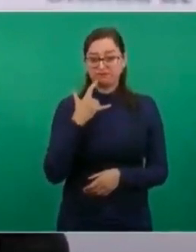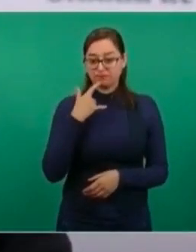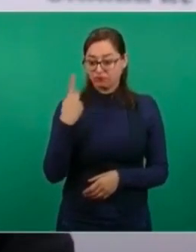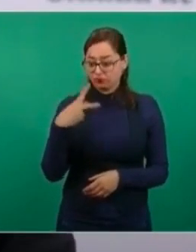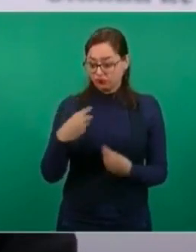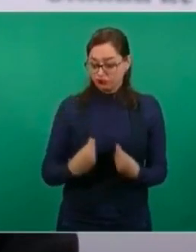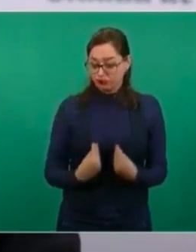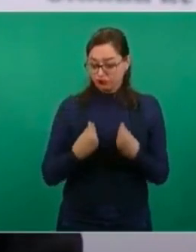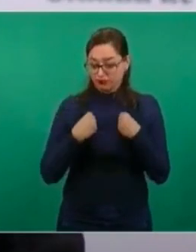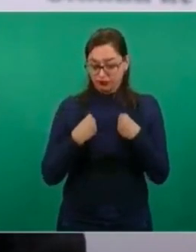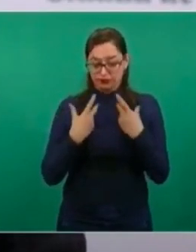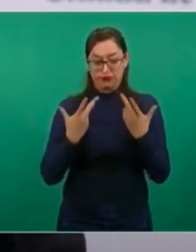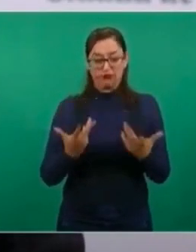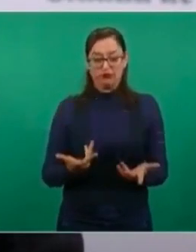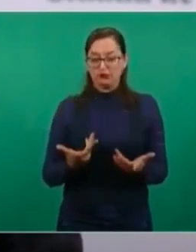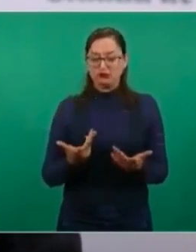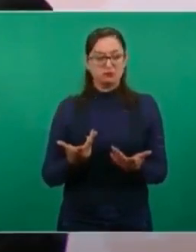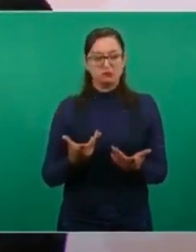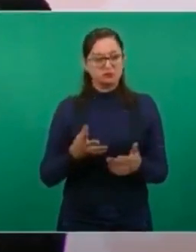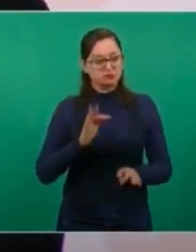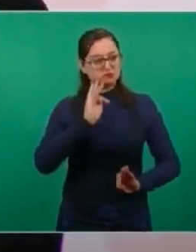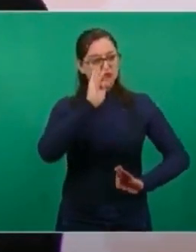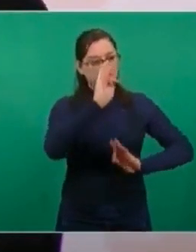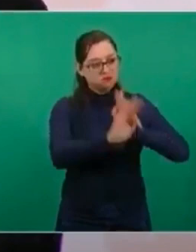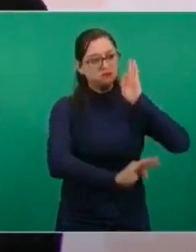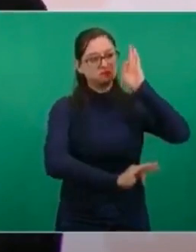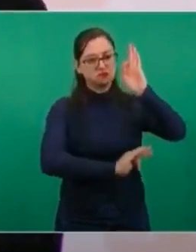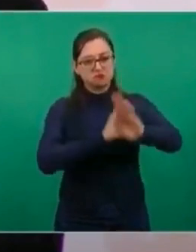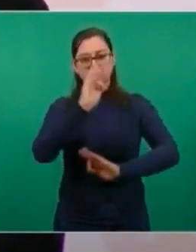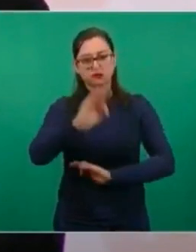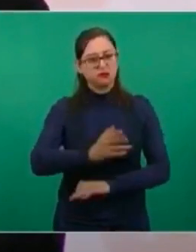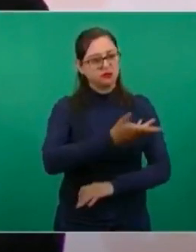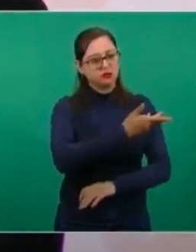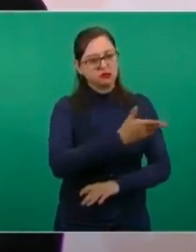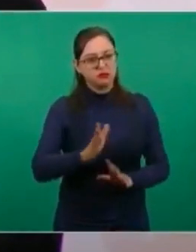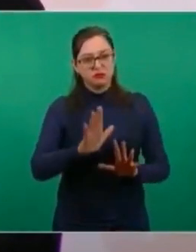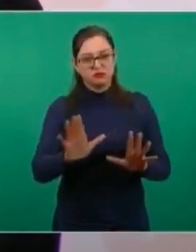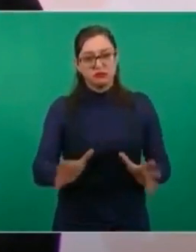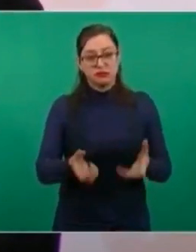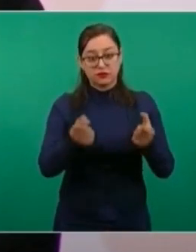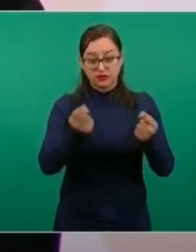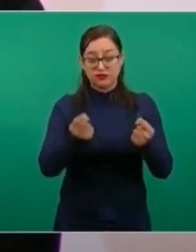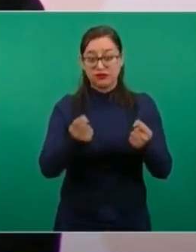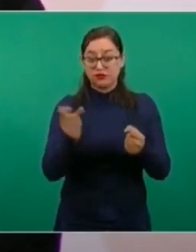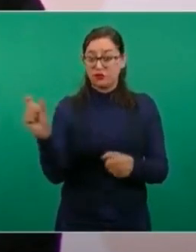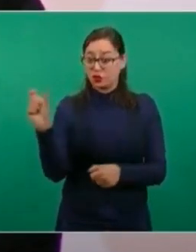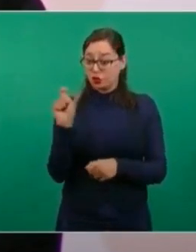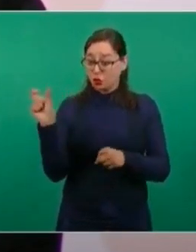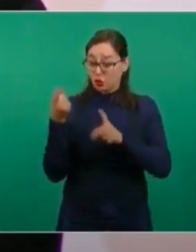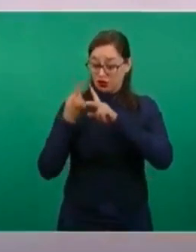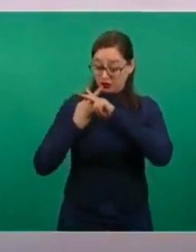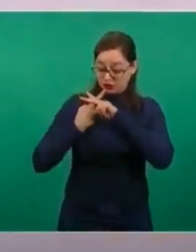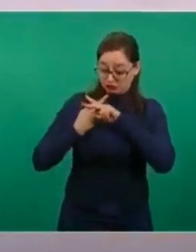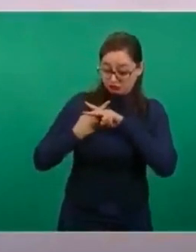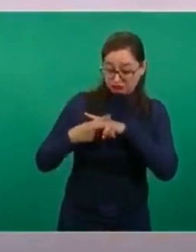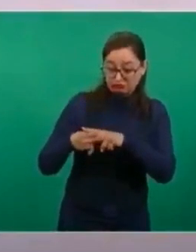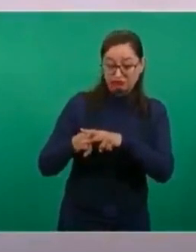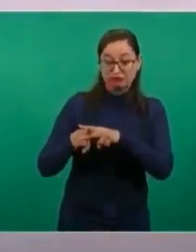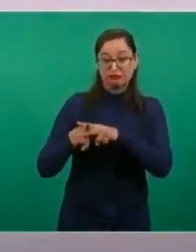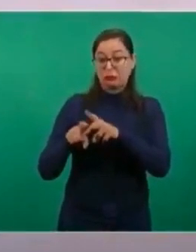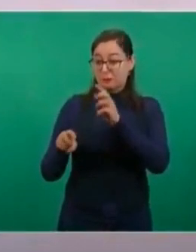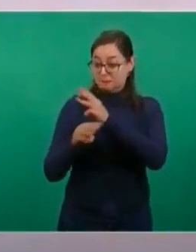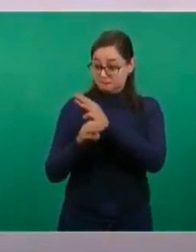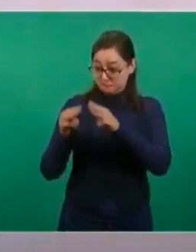vidas, al inicio sin la protección suficiente,